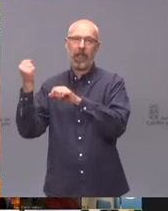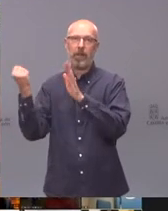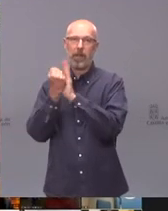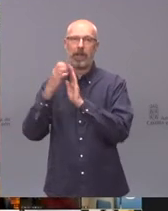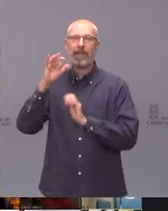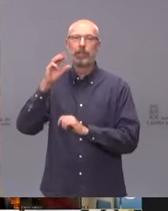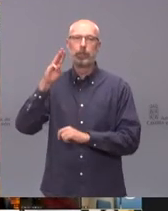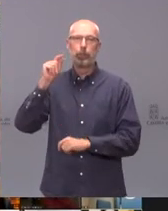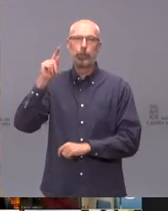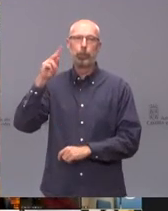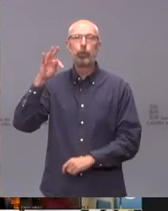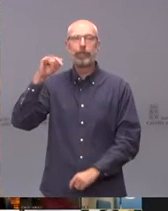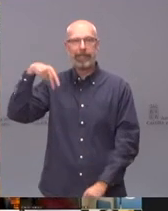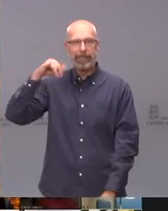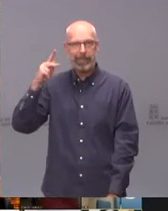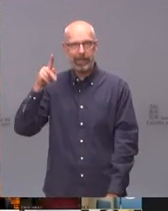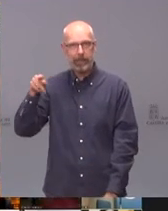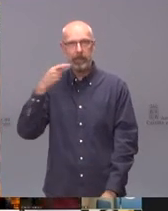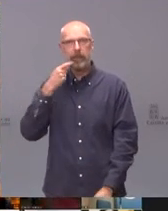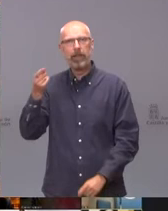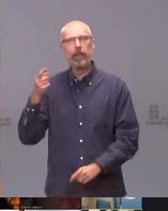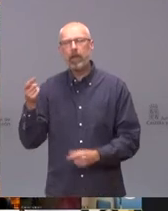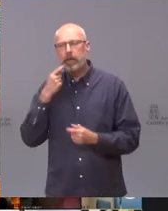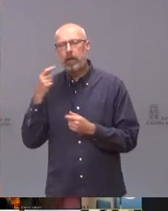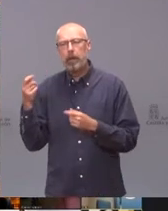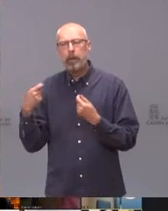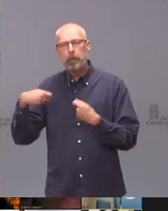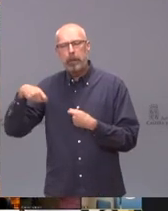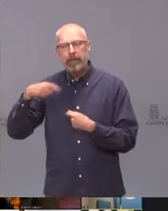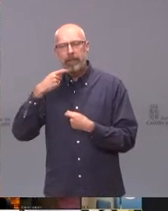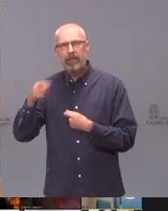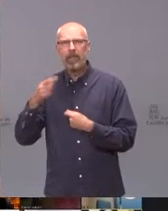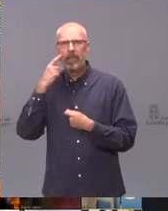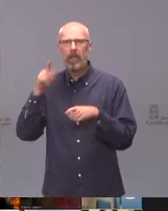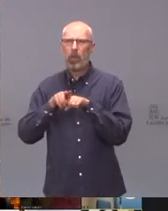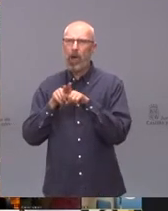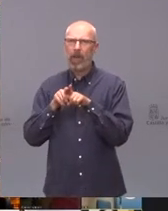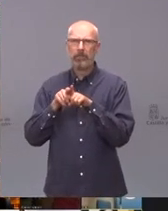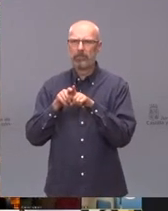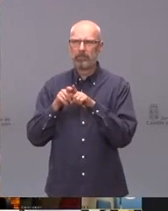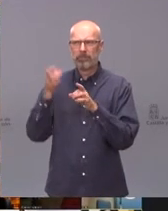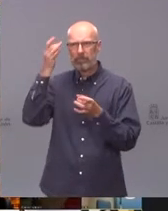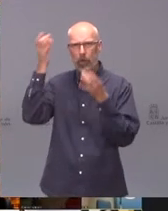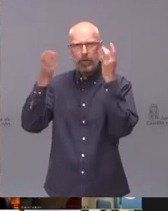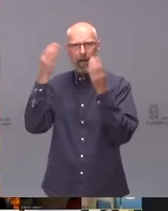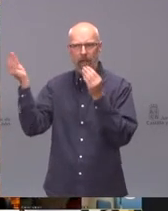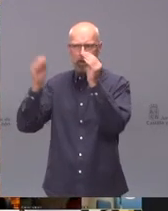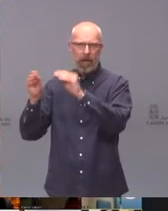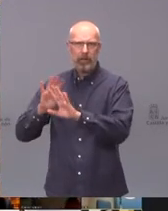Habla el vicepresidente de una carrera de ocurrencias. No sé si esto lo han hablado o si qué les parece, porque